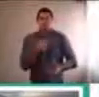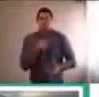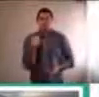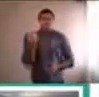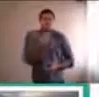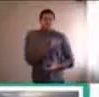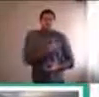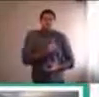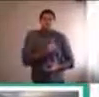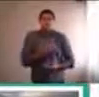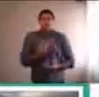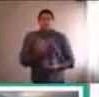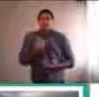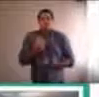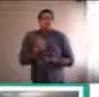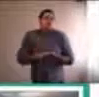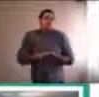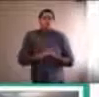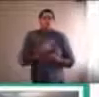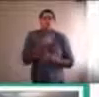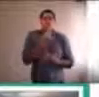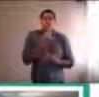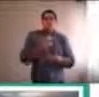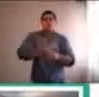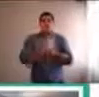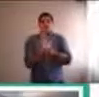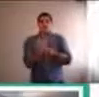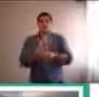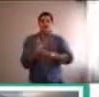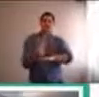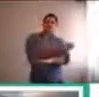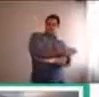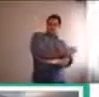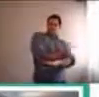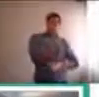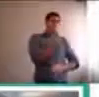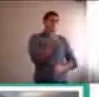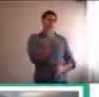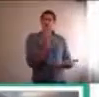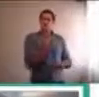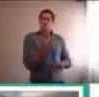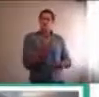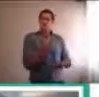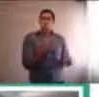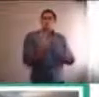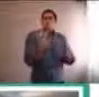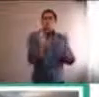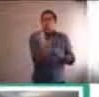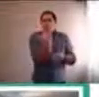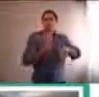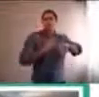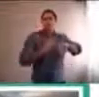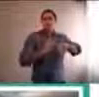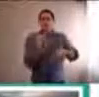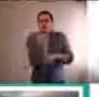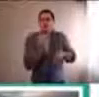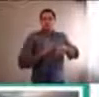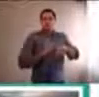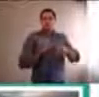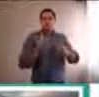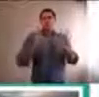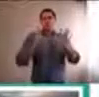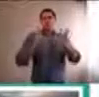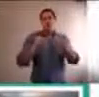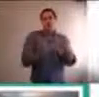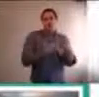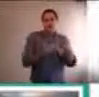estamos en general con nuestras familias, antes de esta situación, era mucho más reducida. Y ahora, estando tanto más tiempo juntos, empiezan